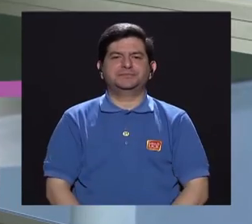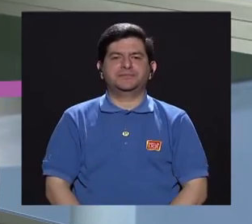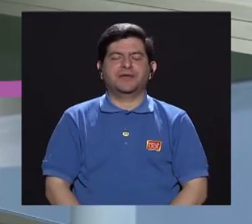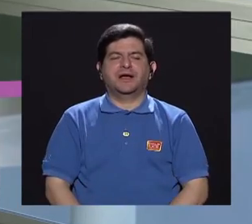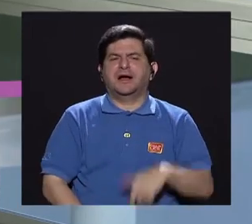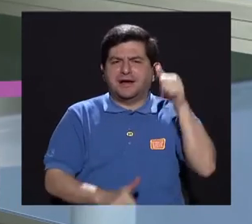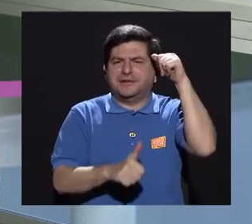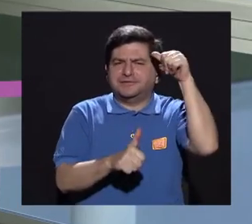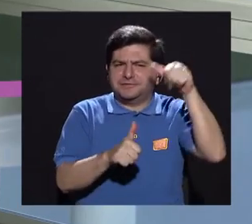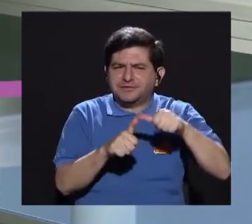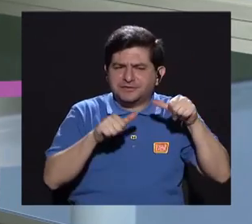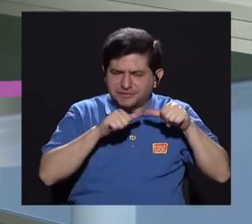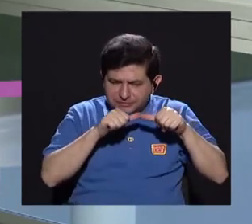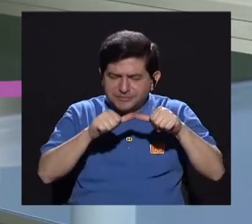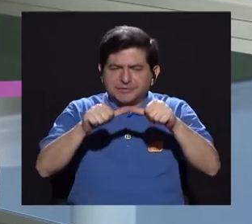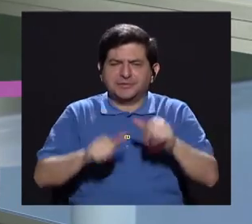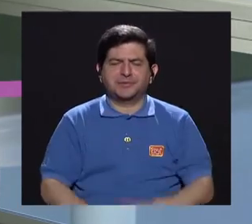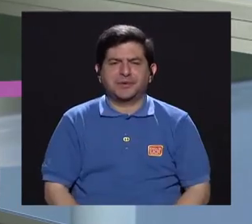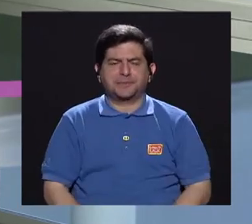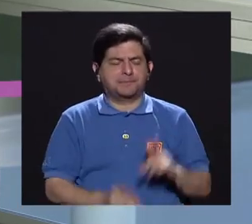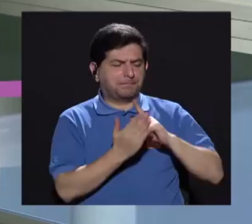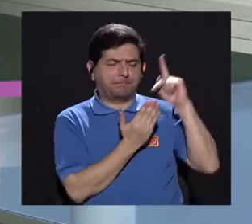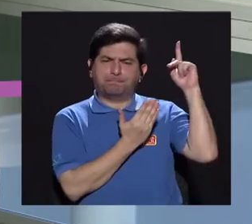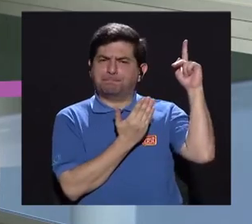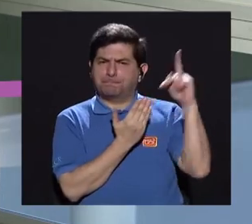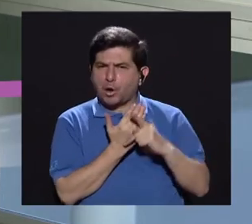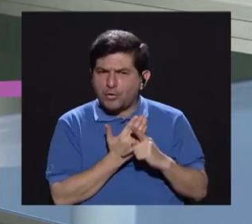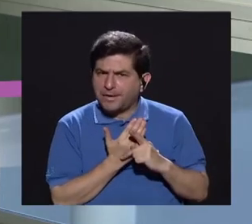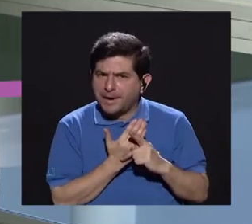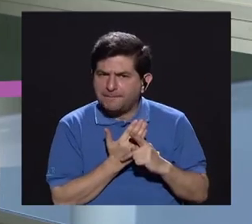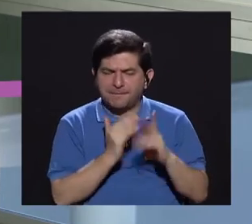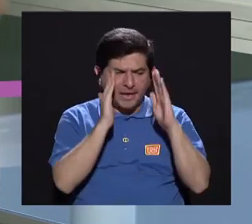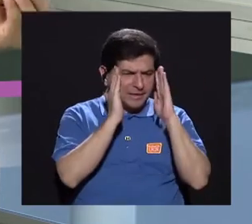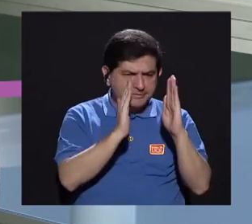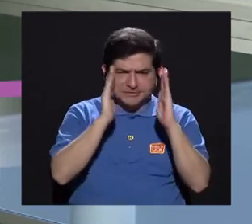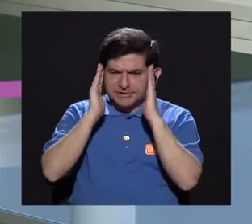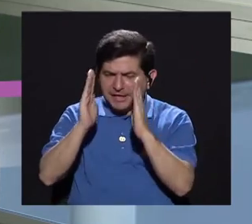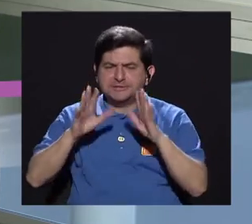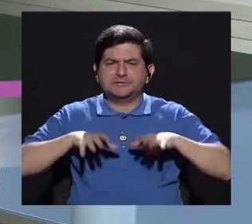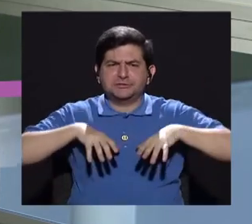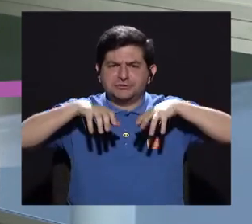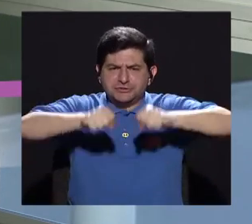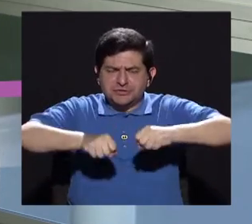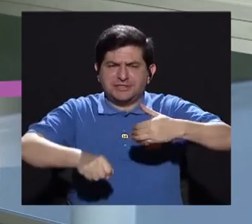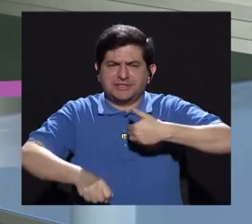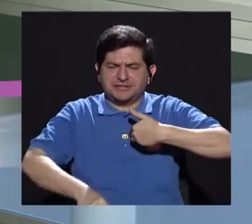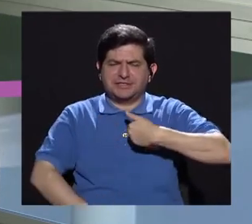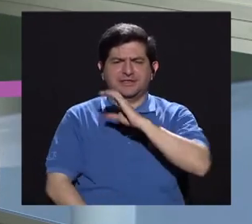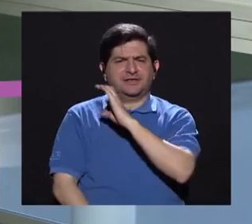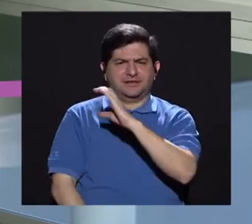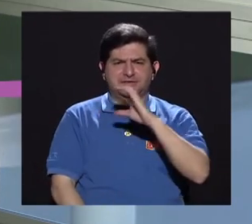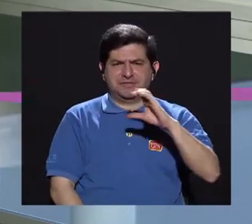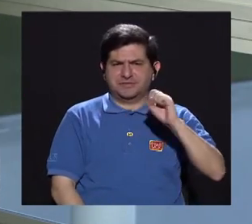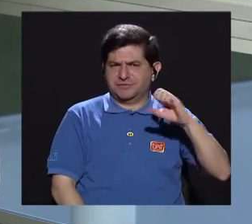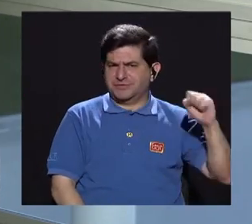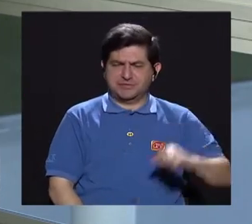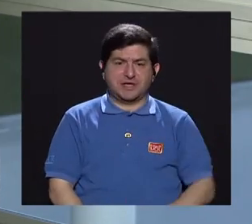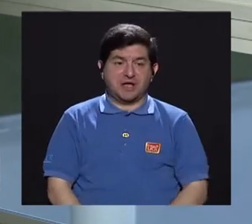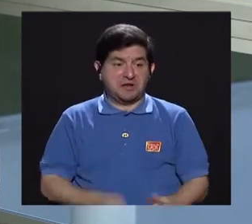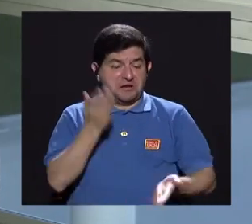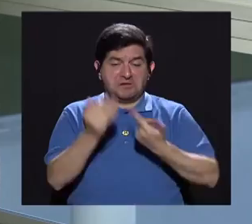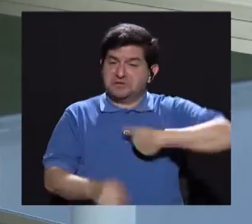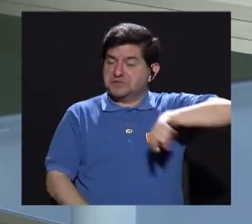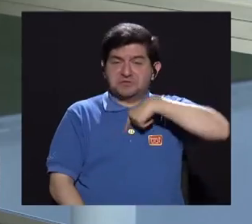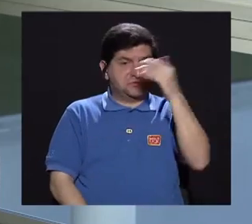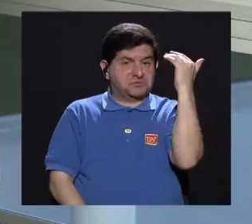retomando, doctora, ¿cuáles son los programas de atención en las citas que tiene la caja costarricense? Tal vez porque